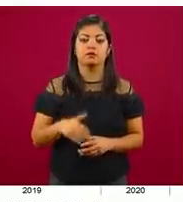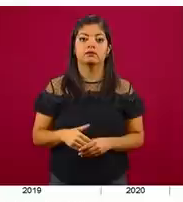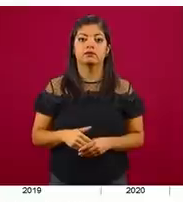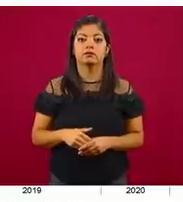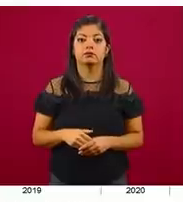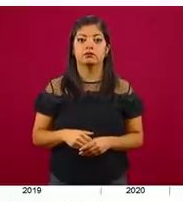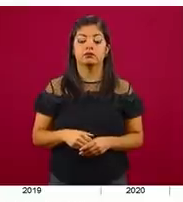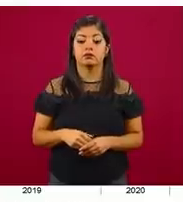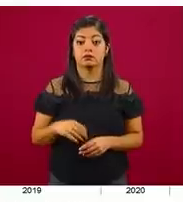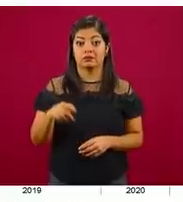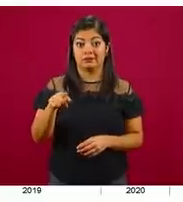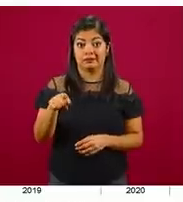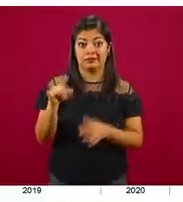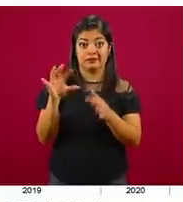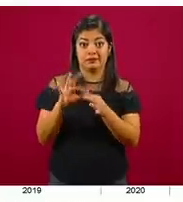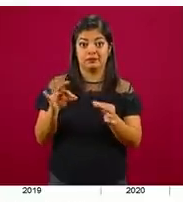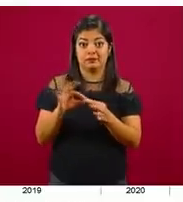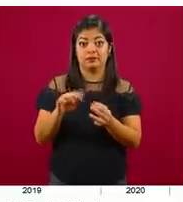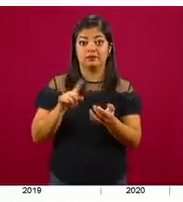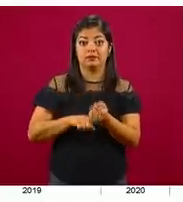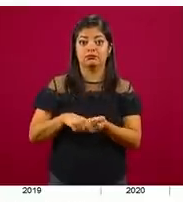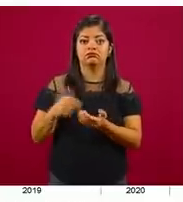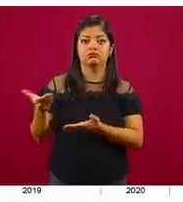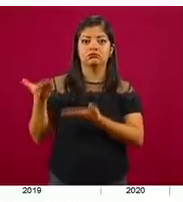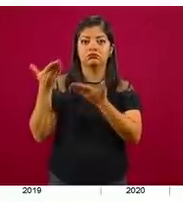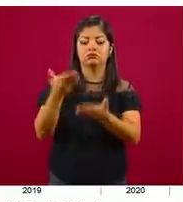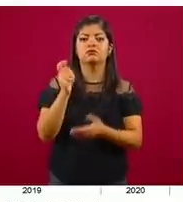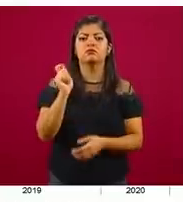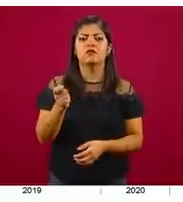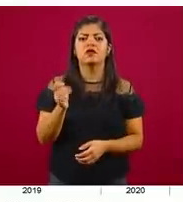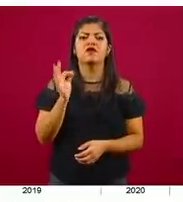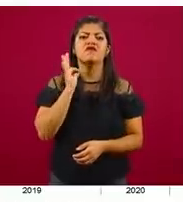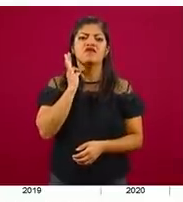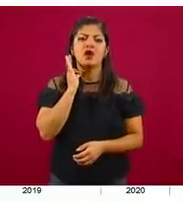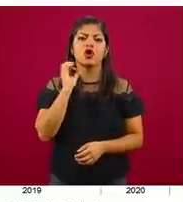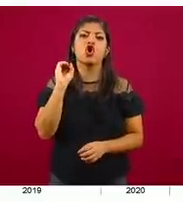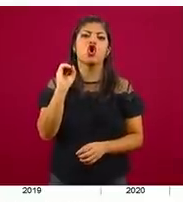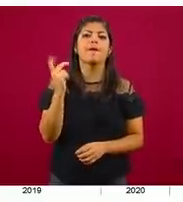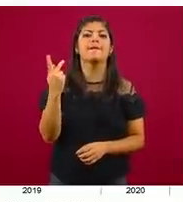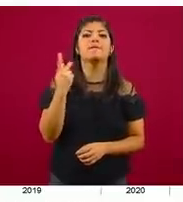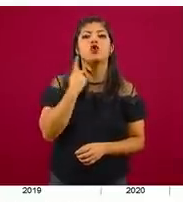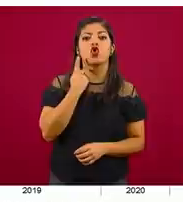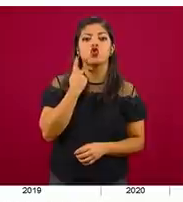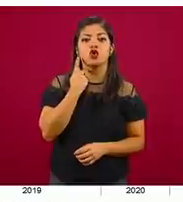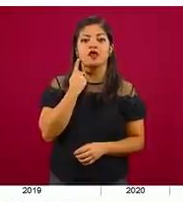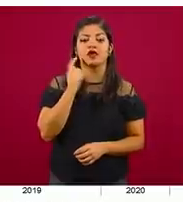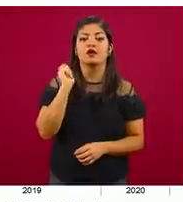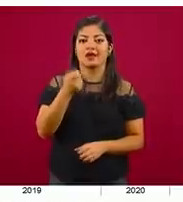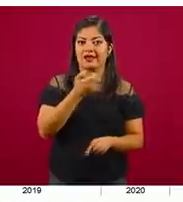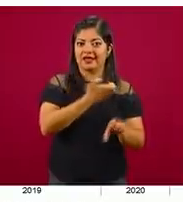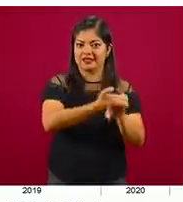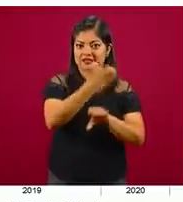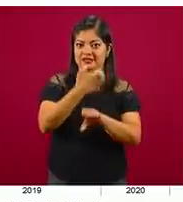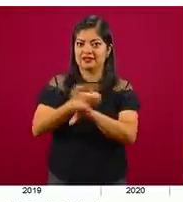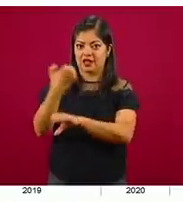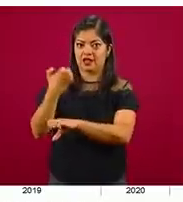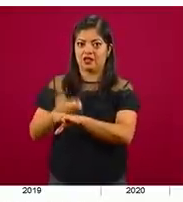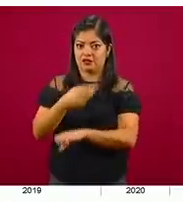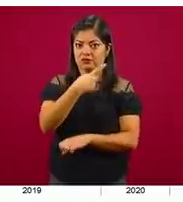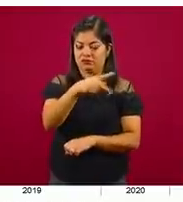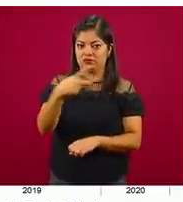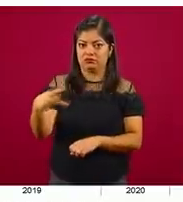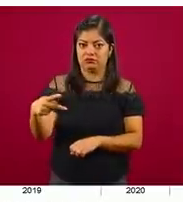Todos estos datos son proporcionados por las fiscalías o las procuradurías estatales. Esta es la